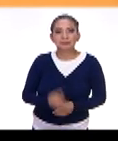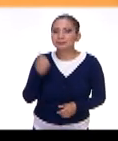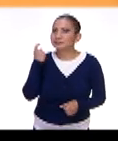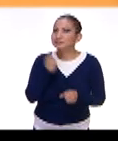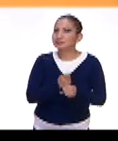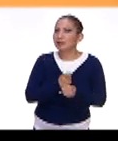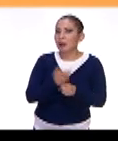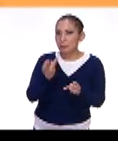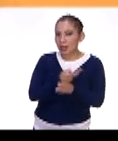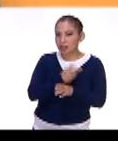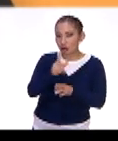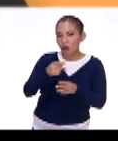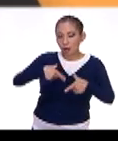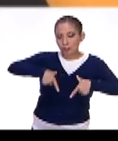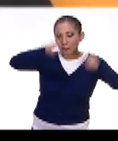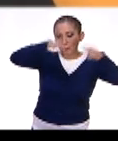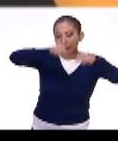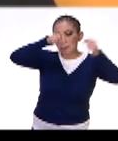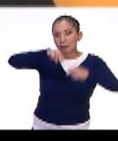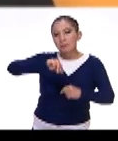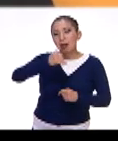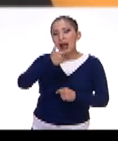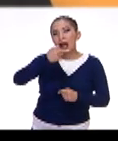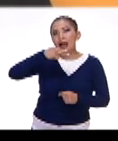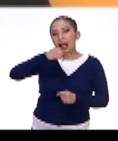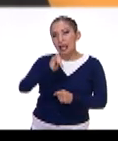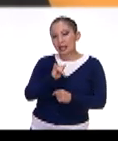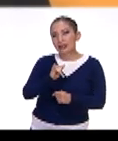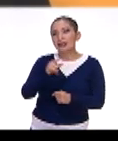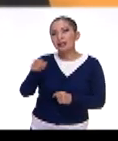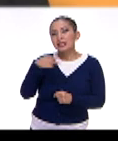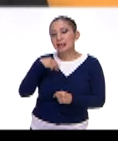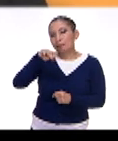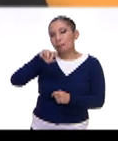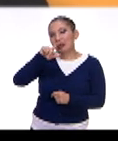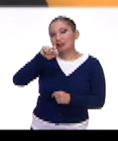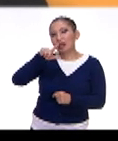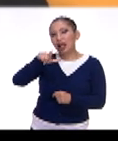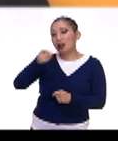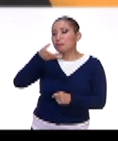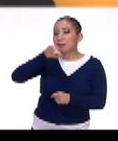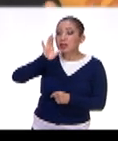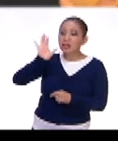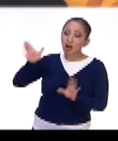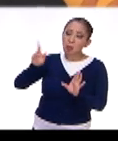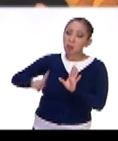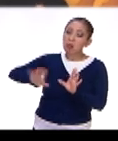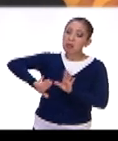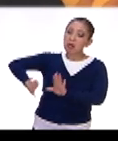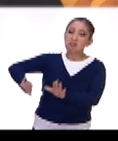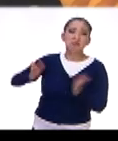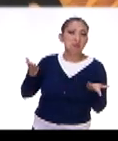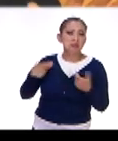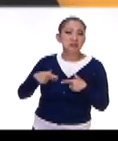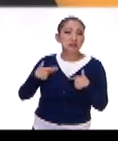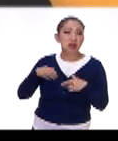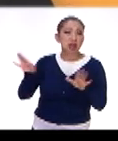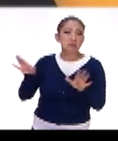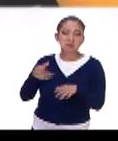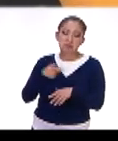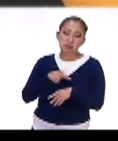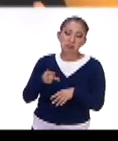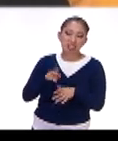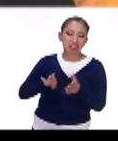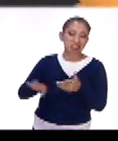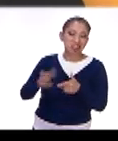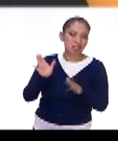primero pasó con el maguey, los magueyes y el mezcal, ¿no? Era una bebida que era del pueblo, vamos a decir. Estaba